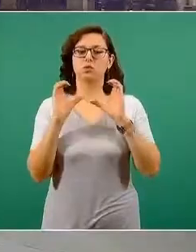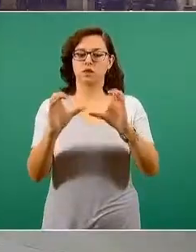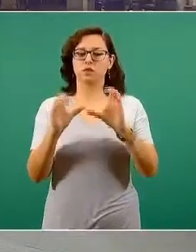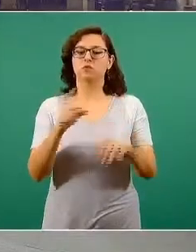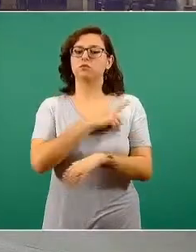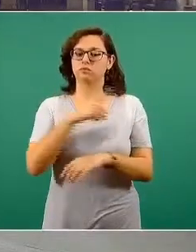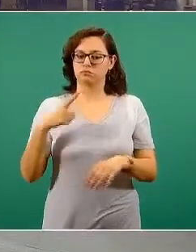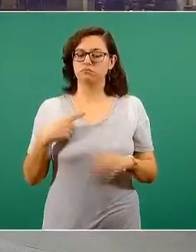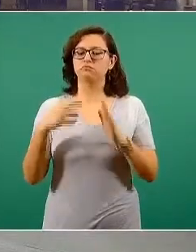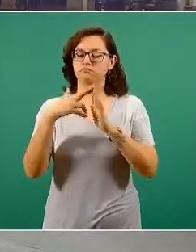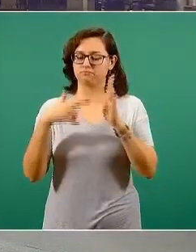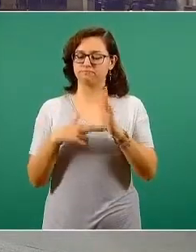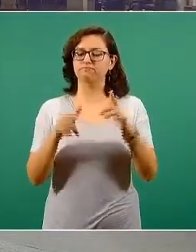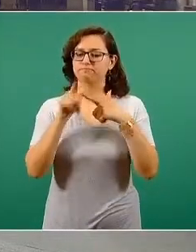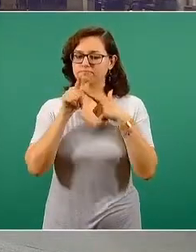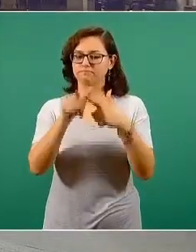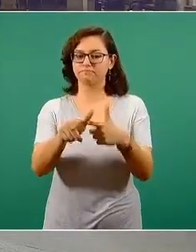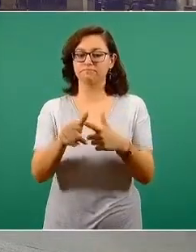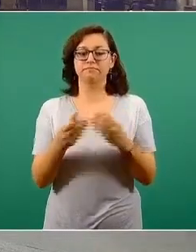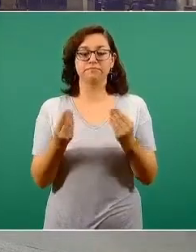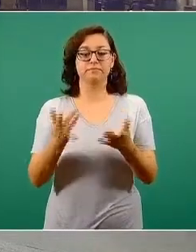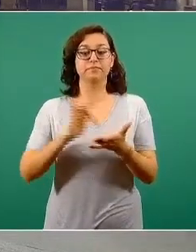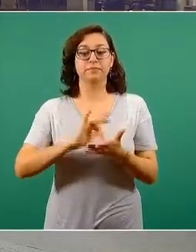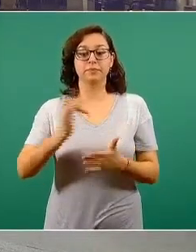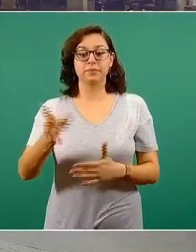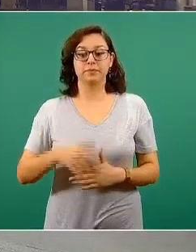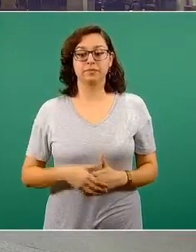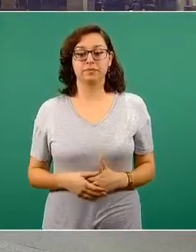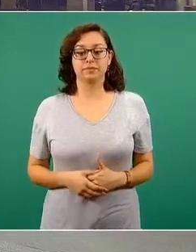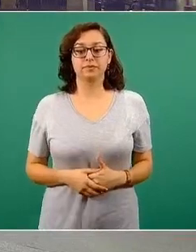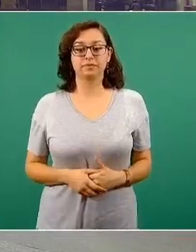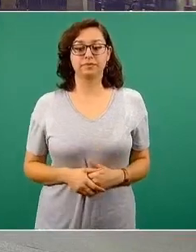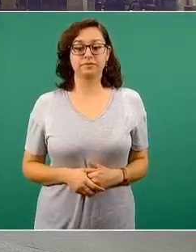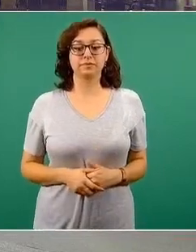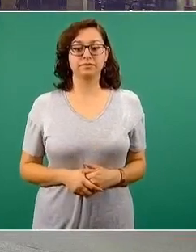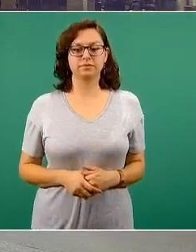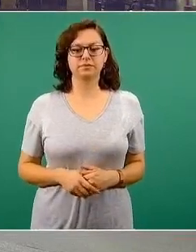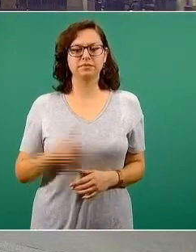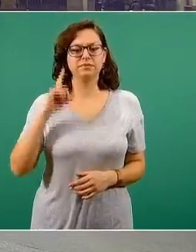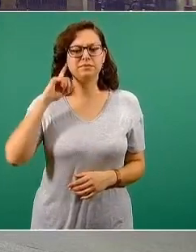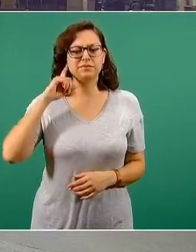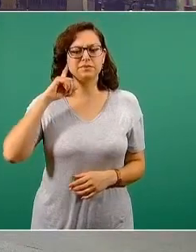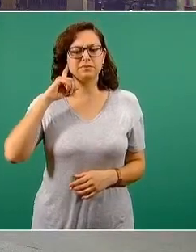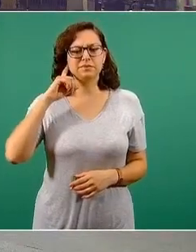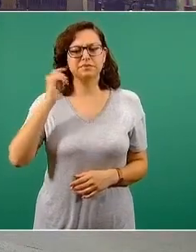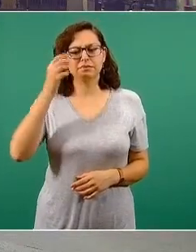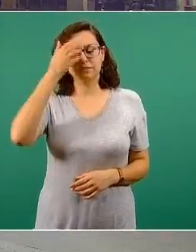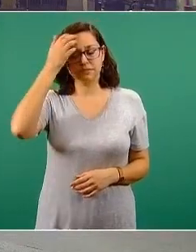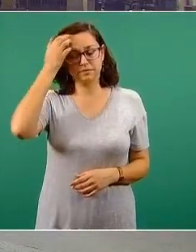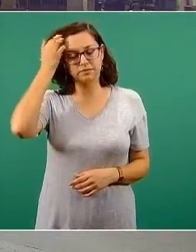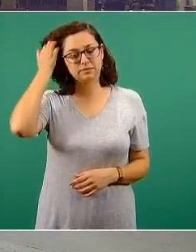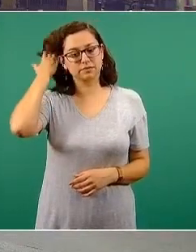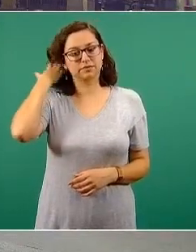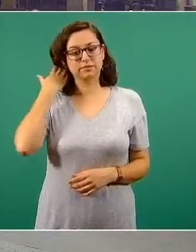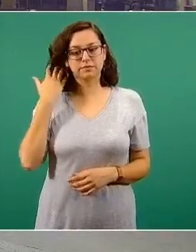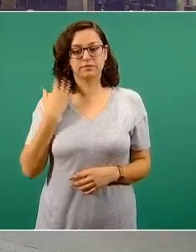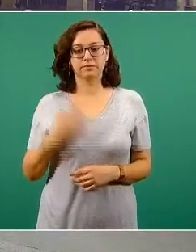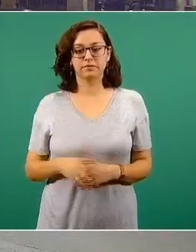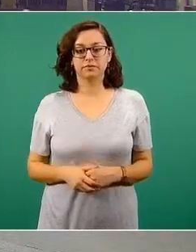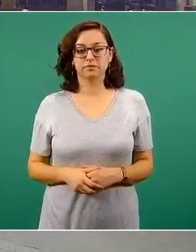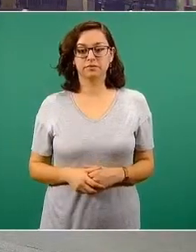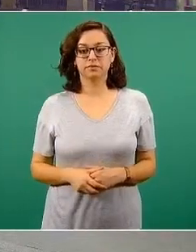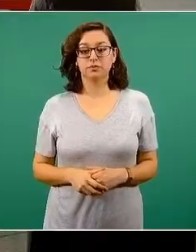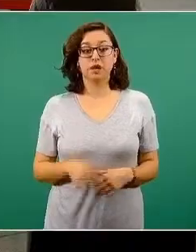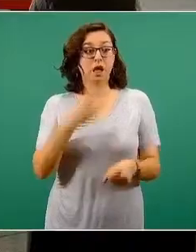Muchas gracias. ¿No se descarta todavía la tercera ola? ¿No se descarta todavía la tercera ola?